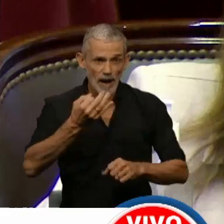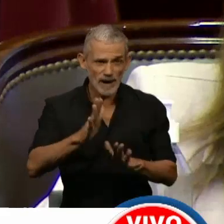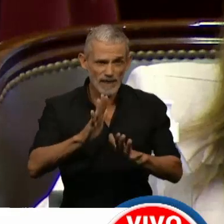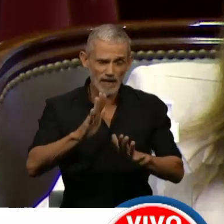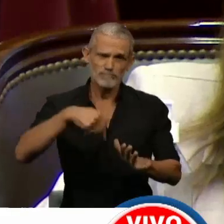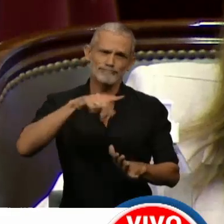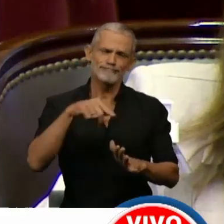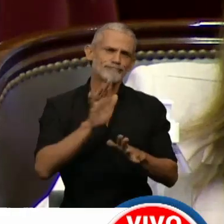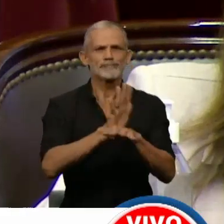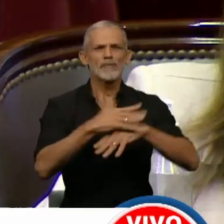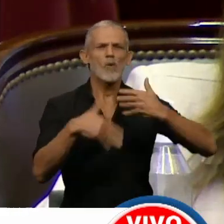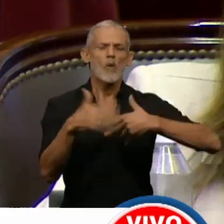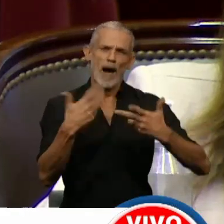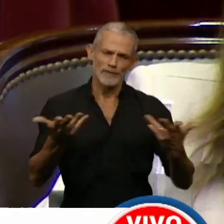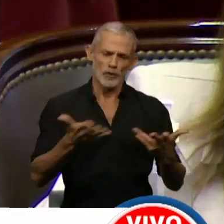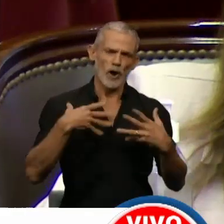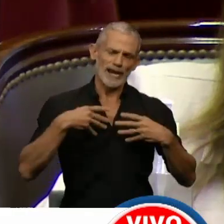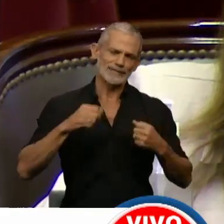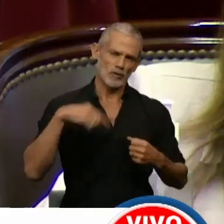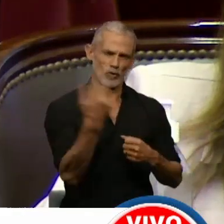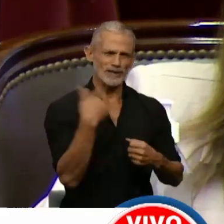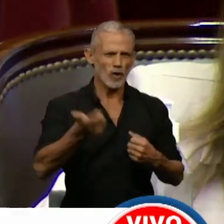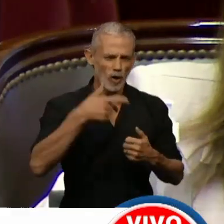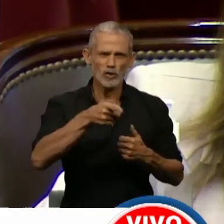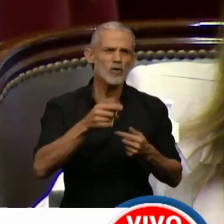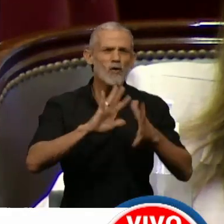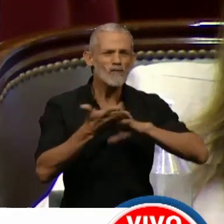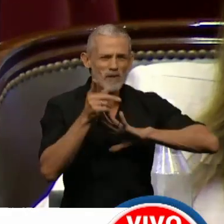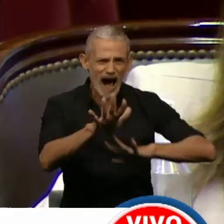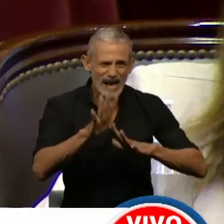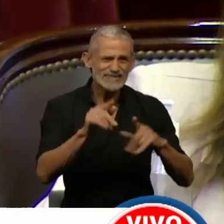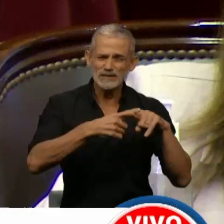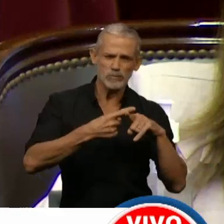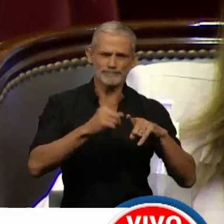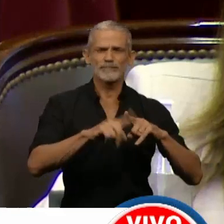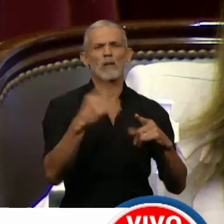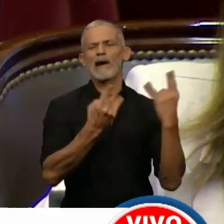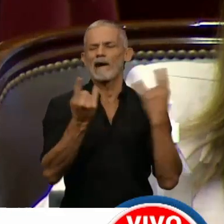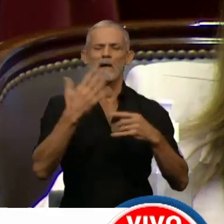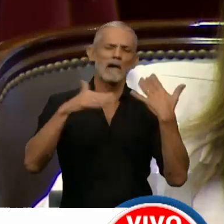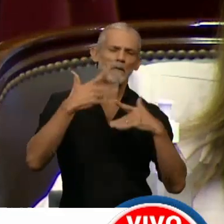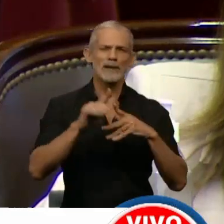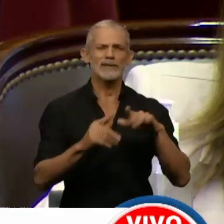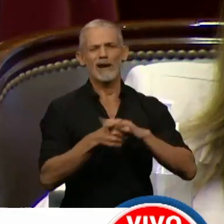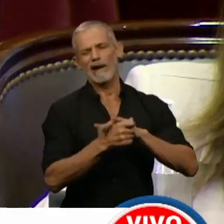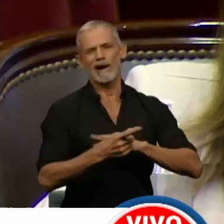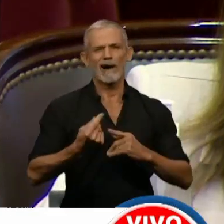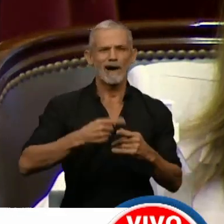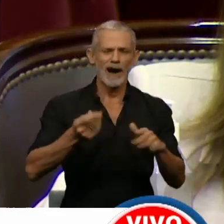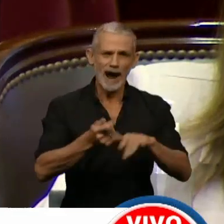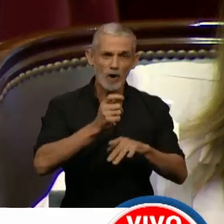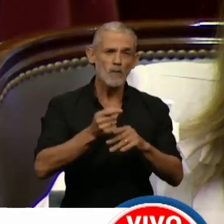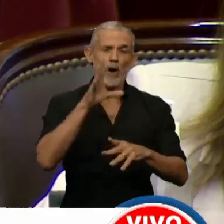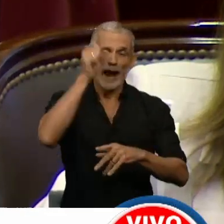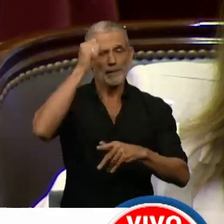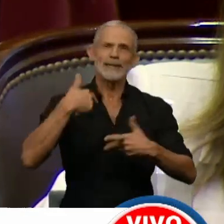que están jugando con la salud pública, están embarrando la cancha de la peor manera, con mentiras, con acomodos, con falsos